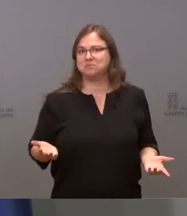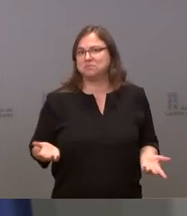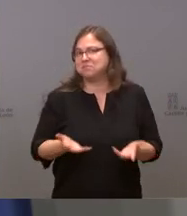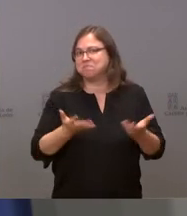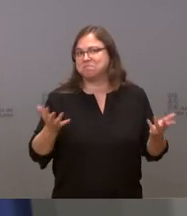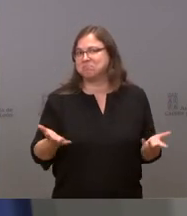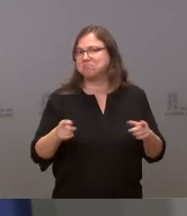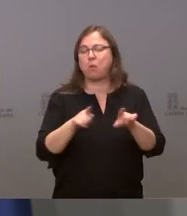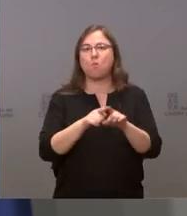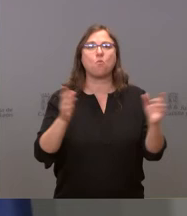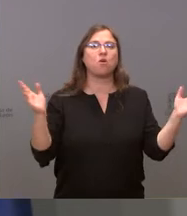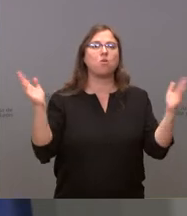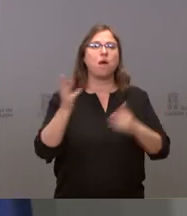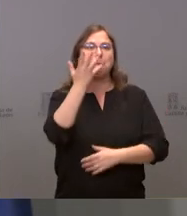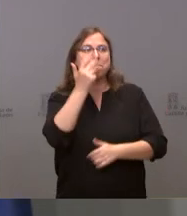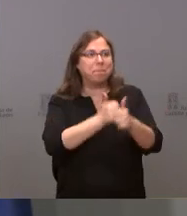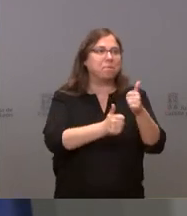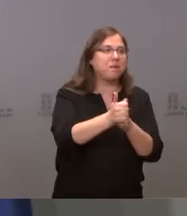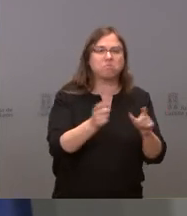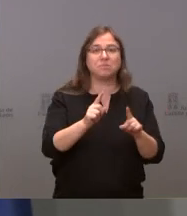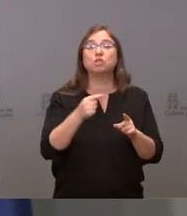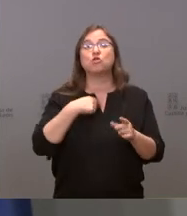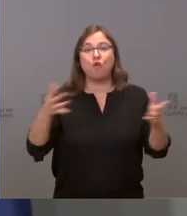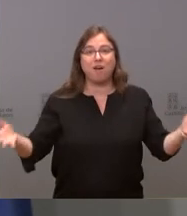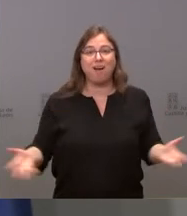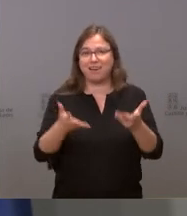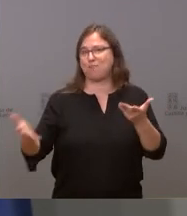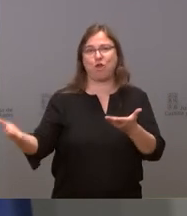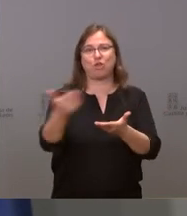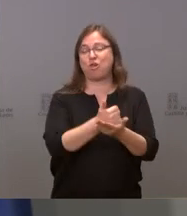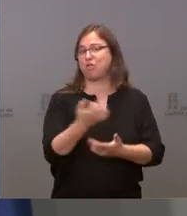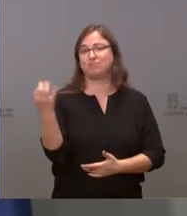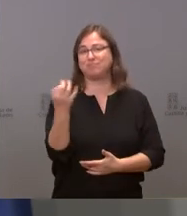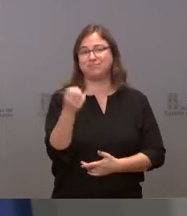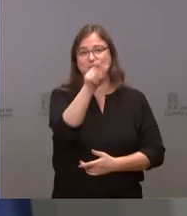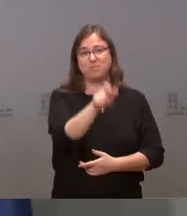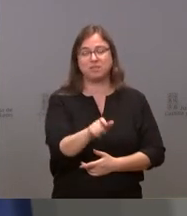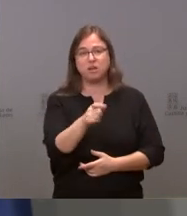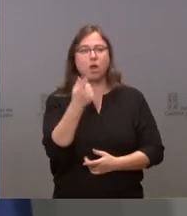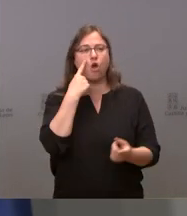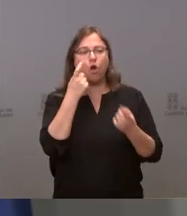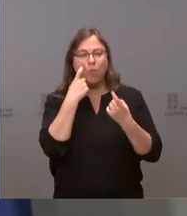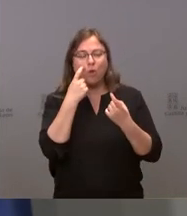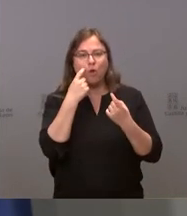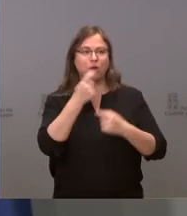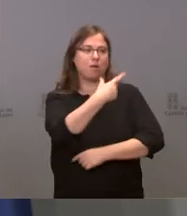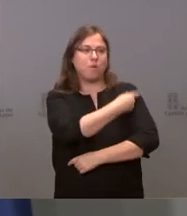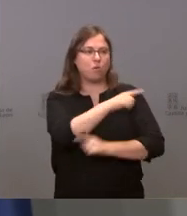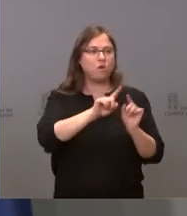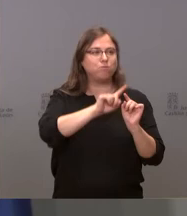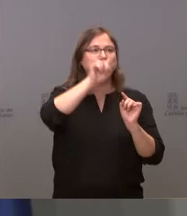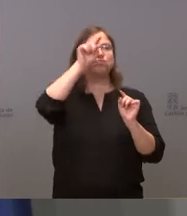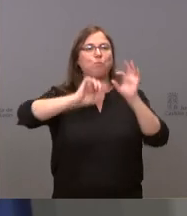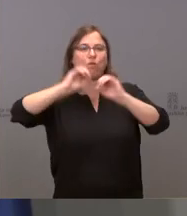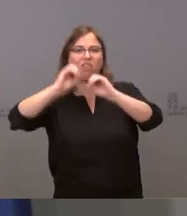Pero no hay ninguna preferencia. Yo sí que les animo a todos los ciudadanos es que sigan unas curvas, para eso las publicamos, de suministro.